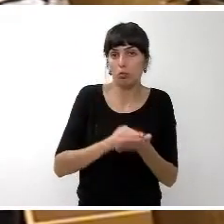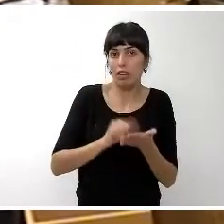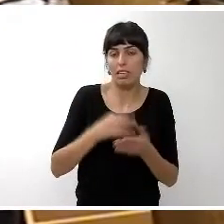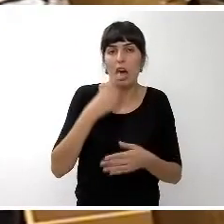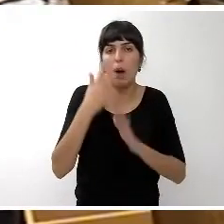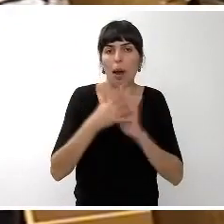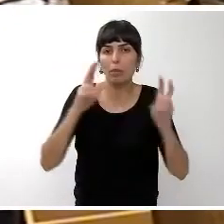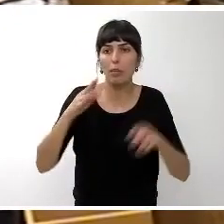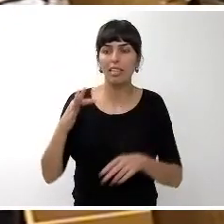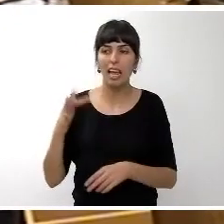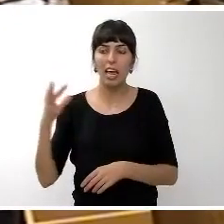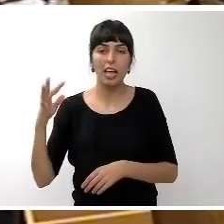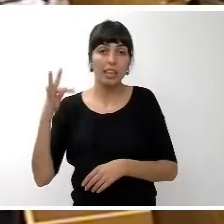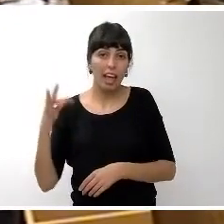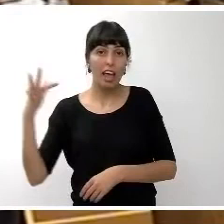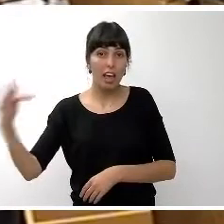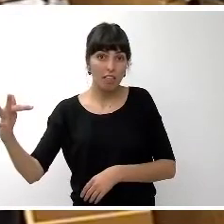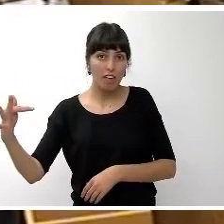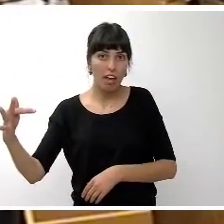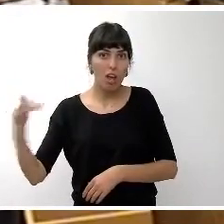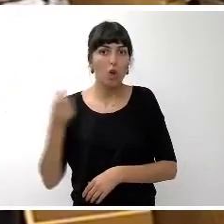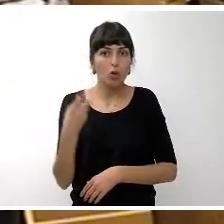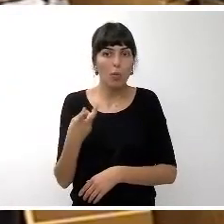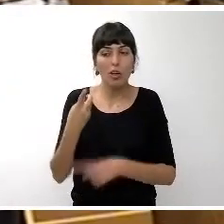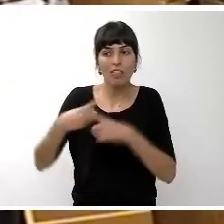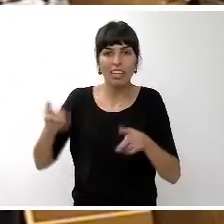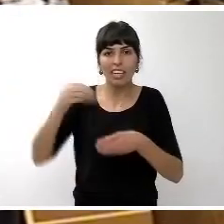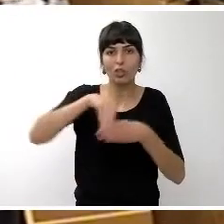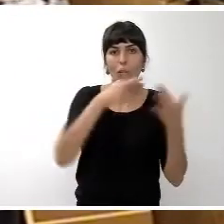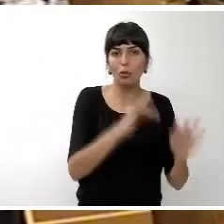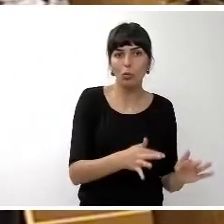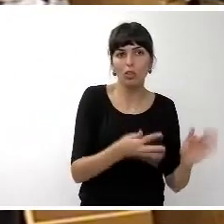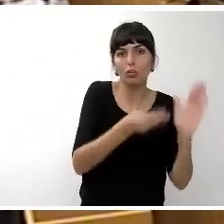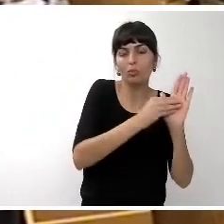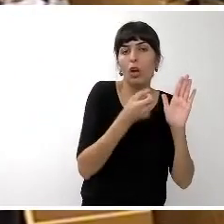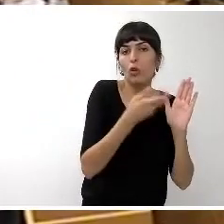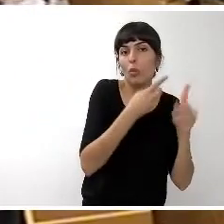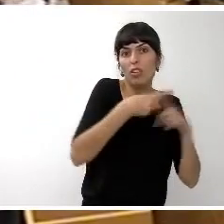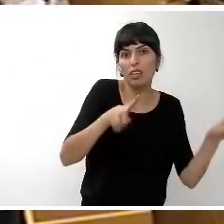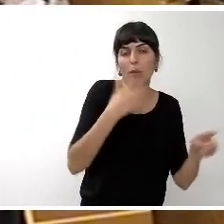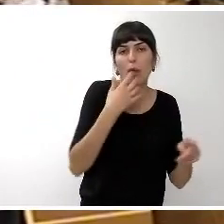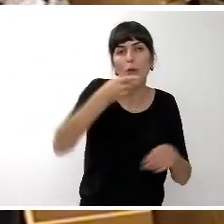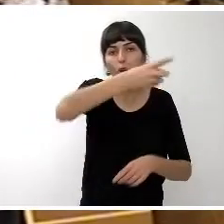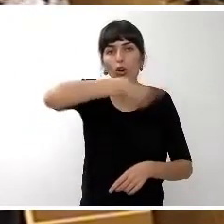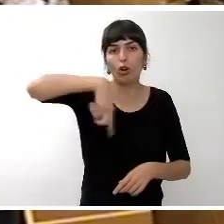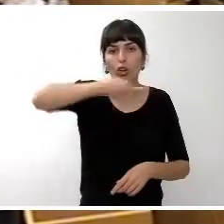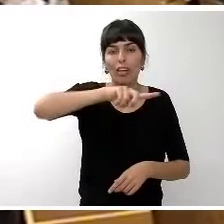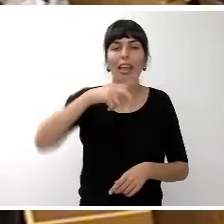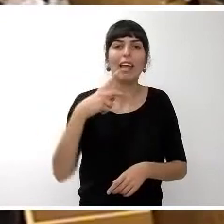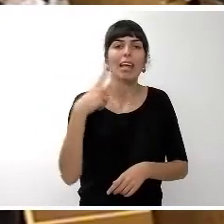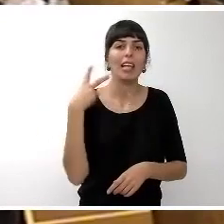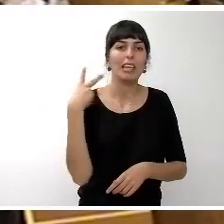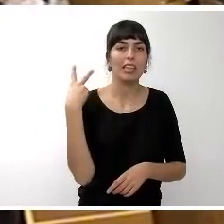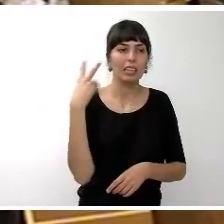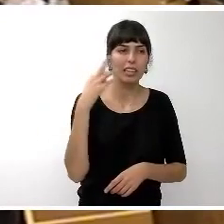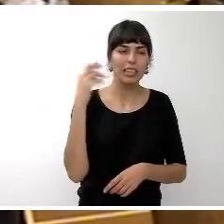número distinto o aparecía mal enumerada en el propio presupuesto y que hemos corregido como son las rotondas en Tacoronte o la repavimentación de